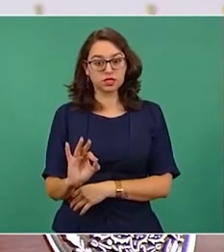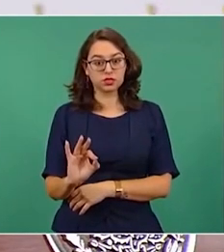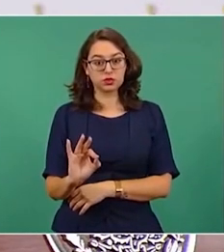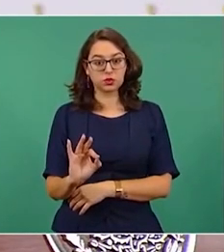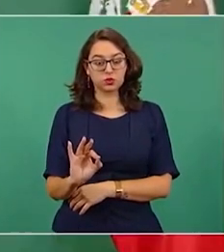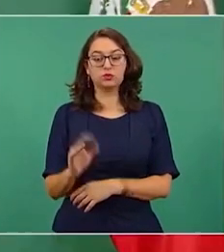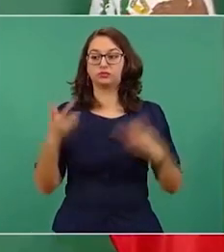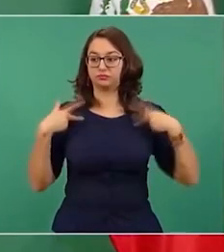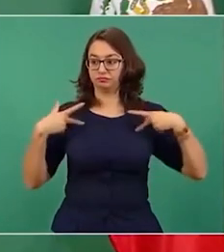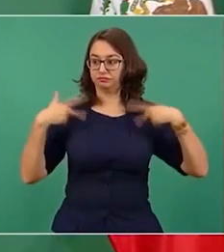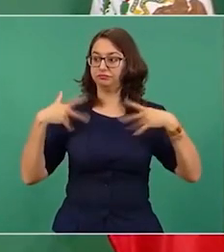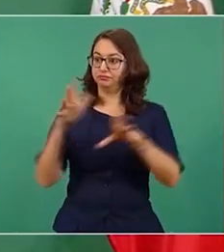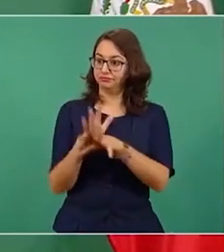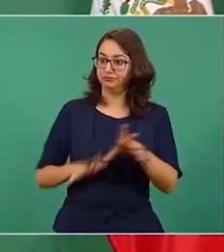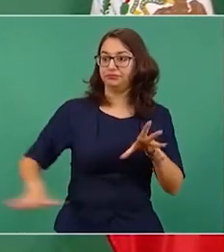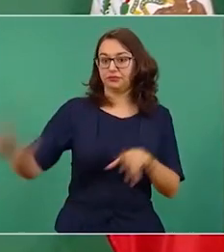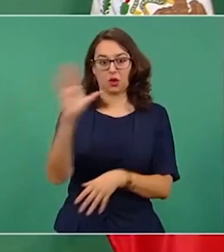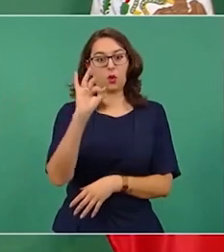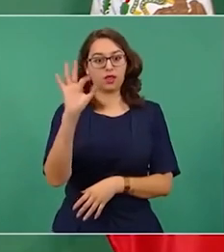de los ciudadanos